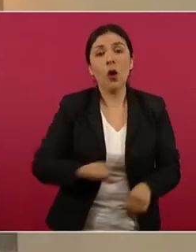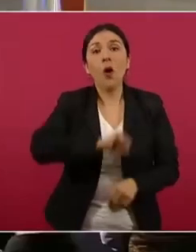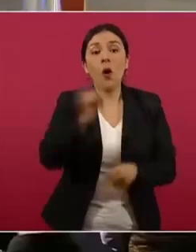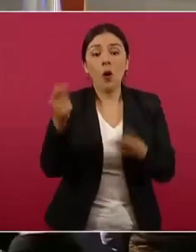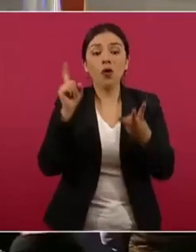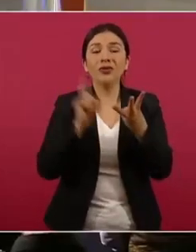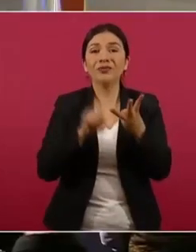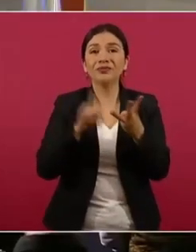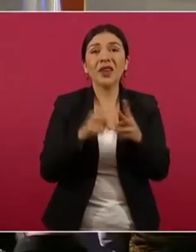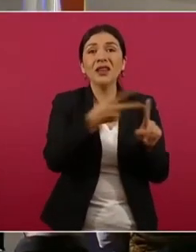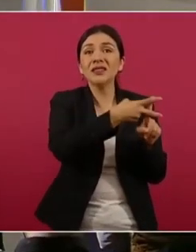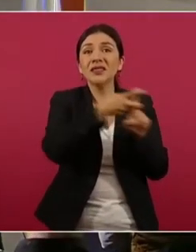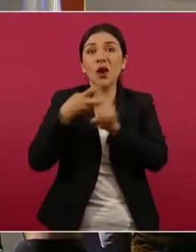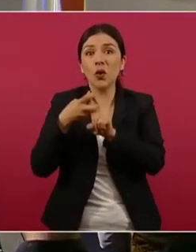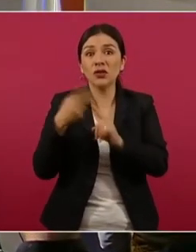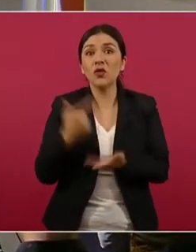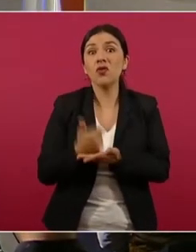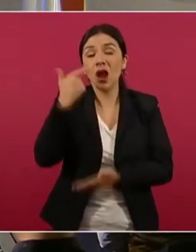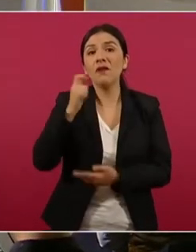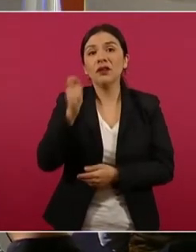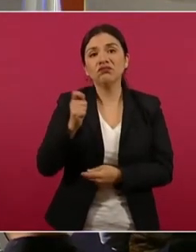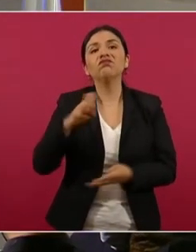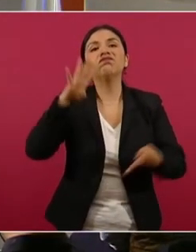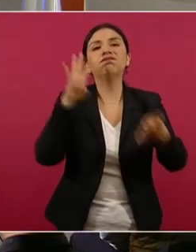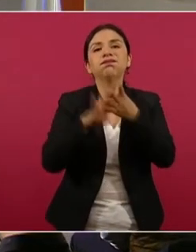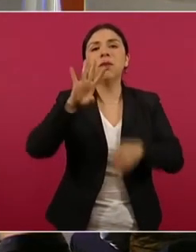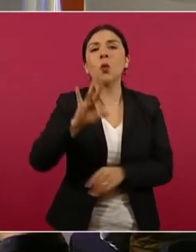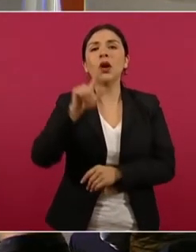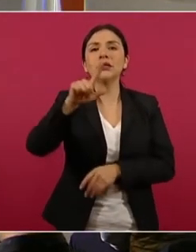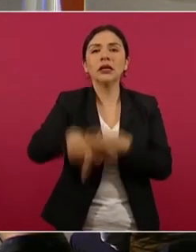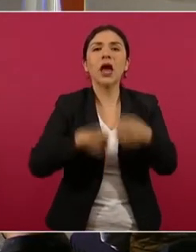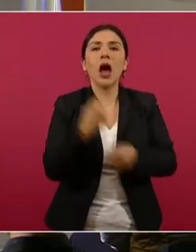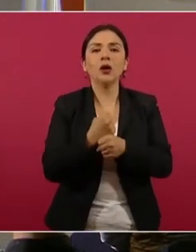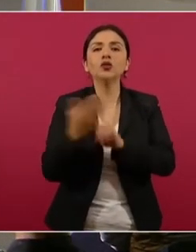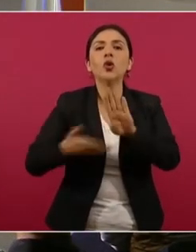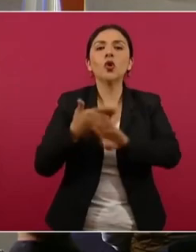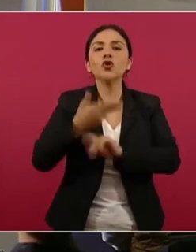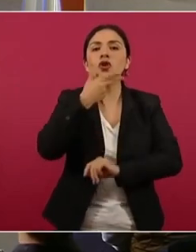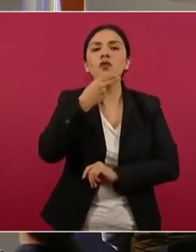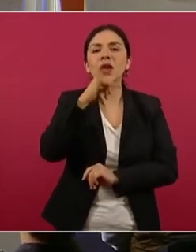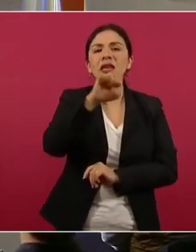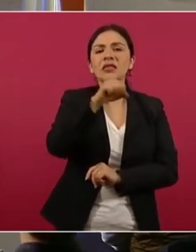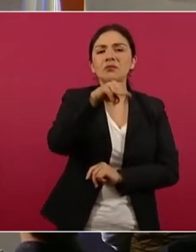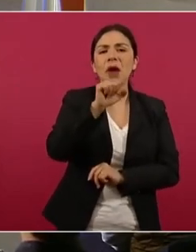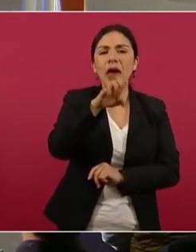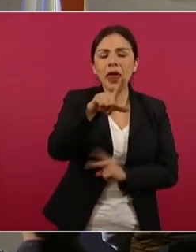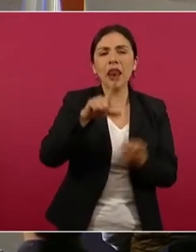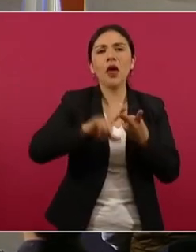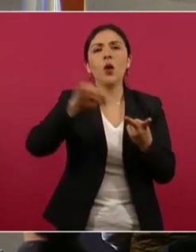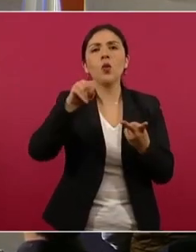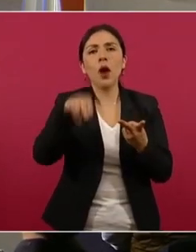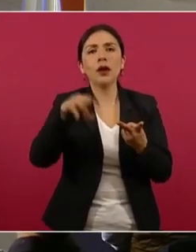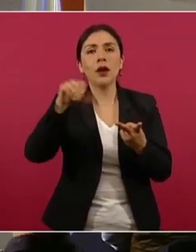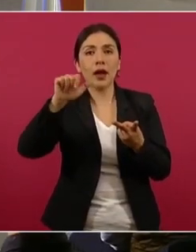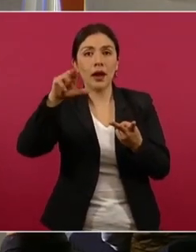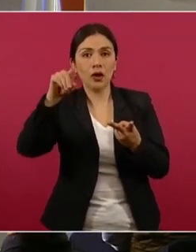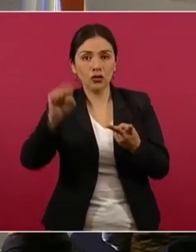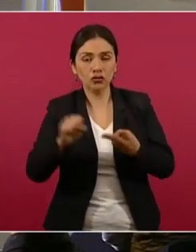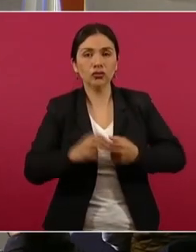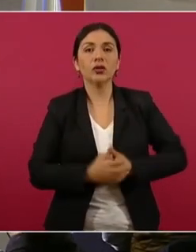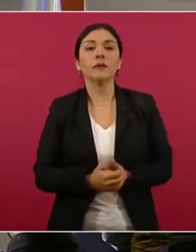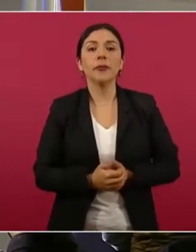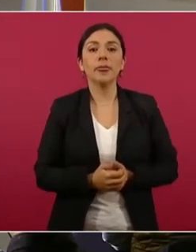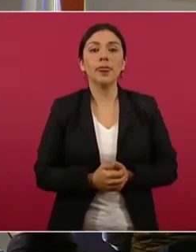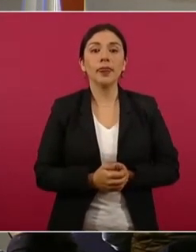agravado de 47 años de prisión en contra de Ismael N. y Juan Carlos N. También